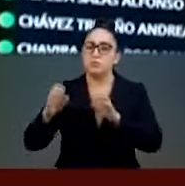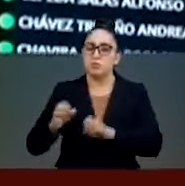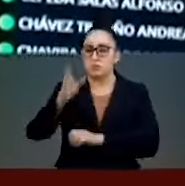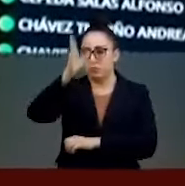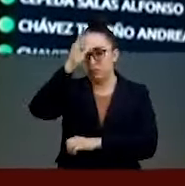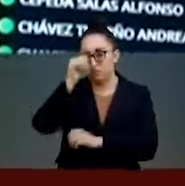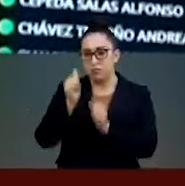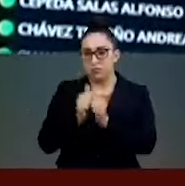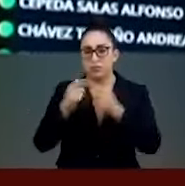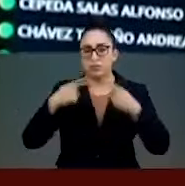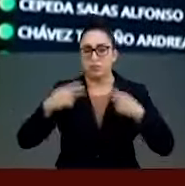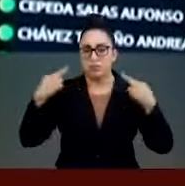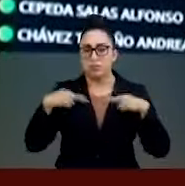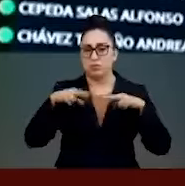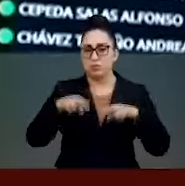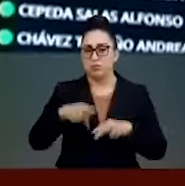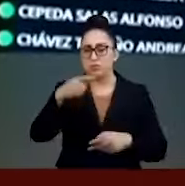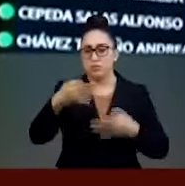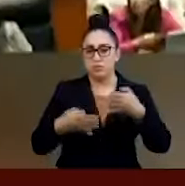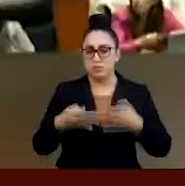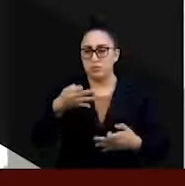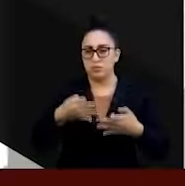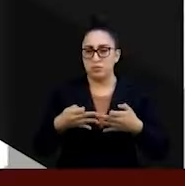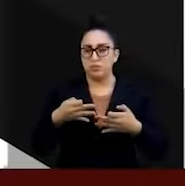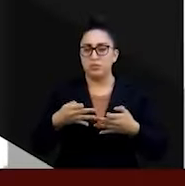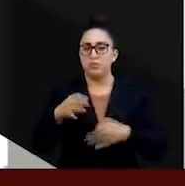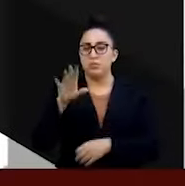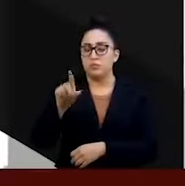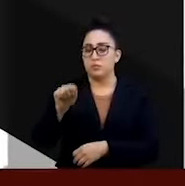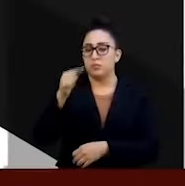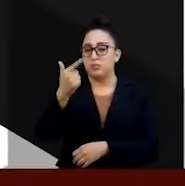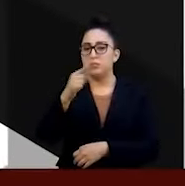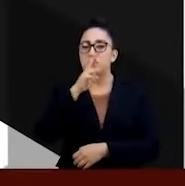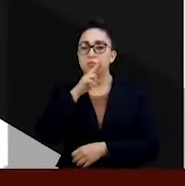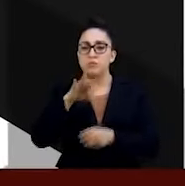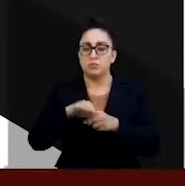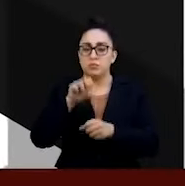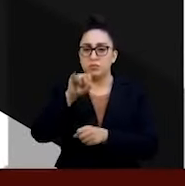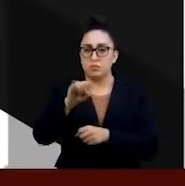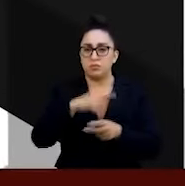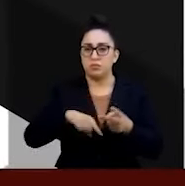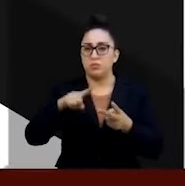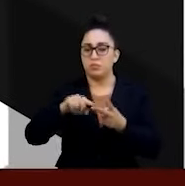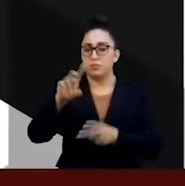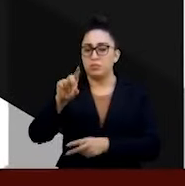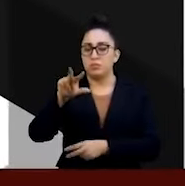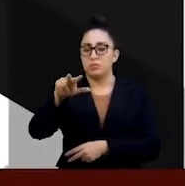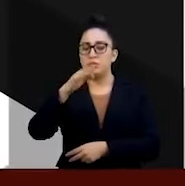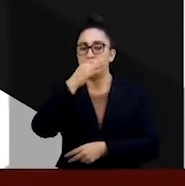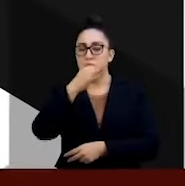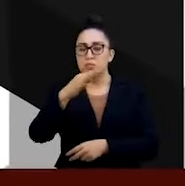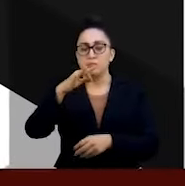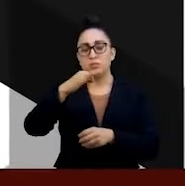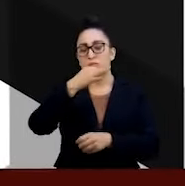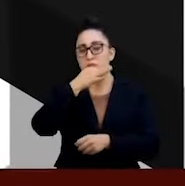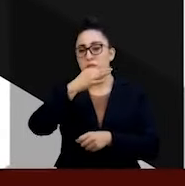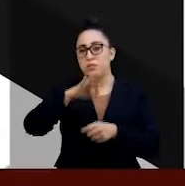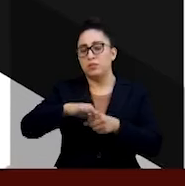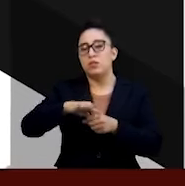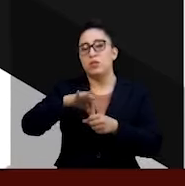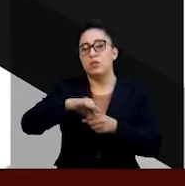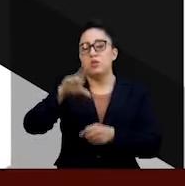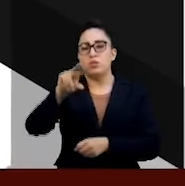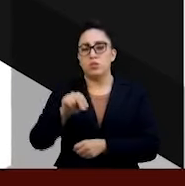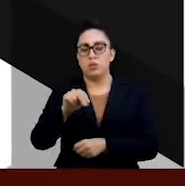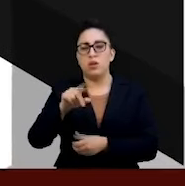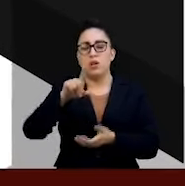los integrantes del Poder Judicial de la Federación, con 77 votos a favor y 38 en contra, por lo que quedó avalado